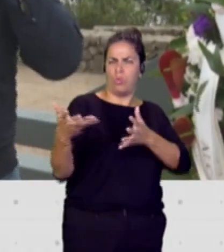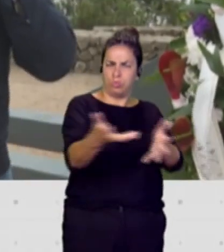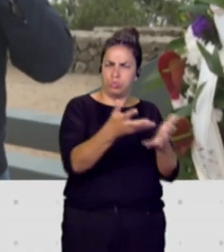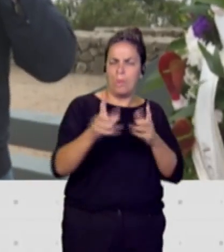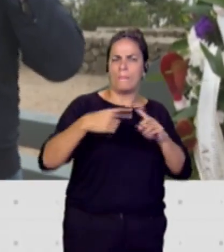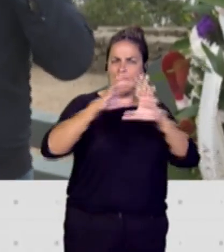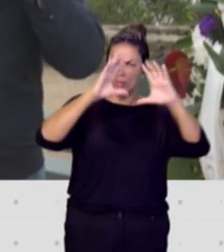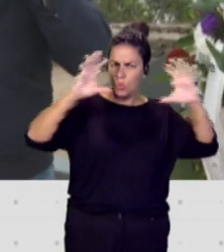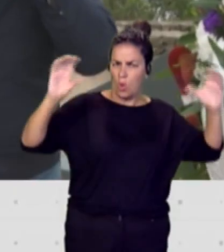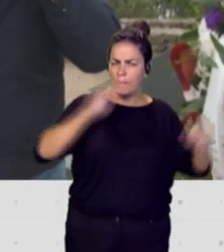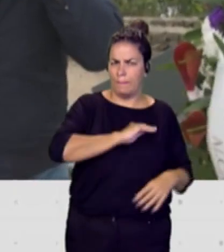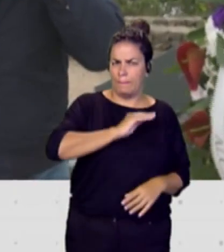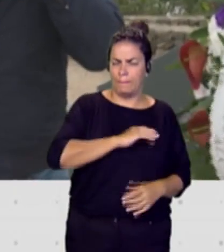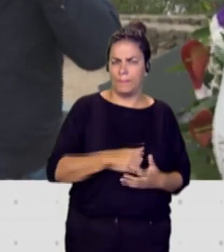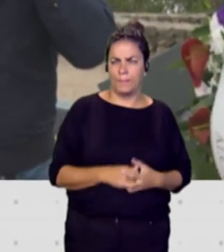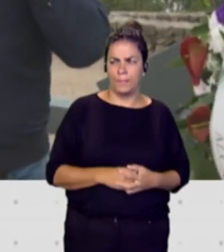y muchas nubes.